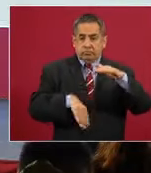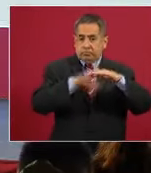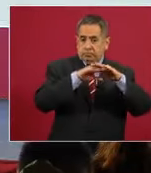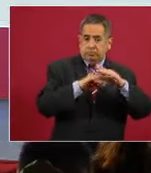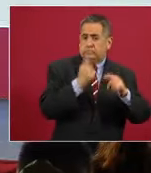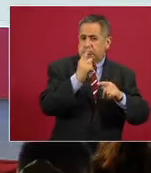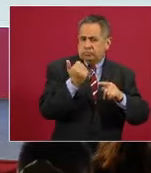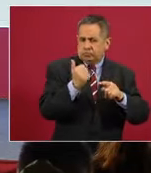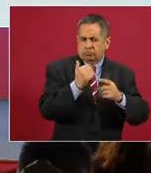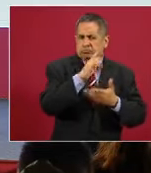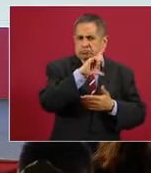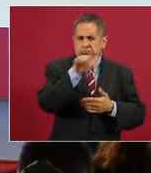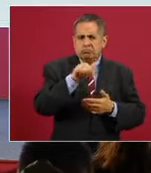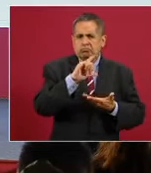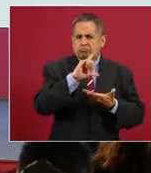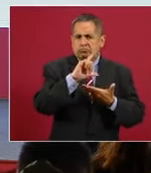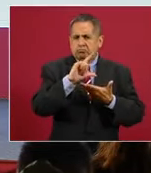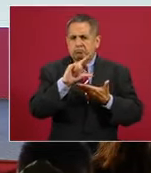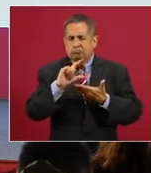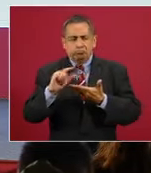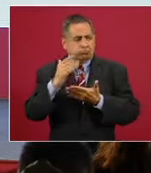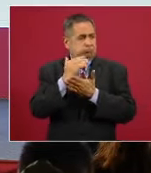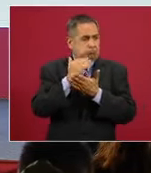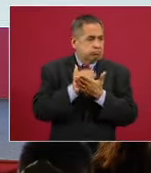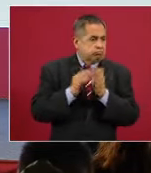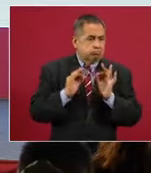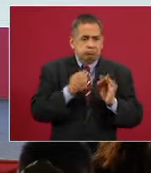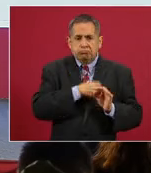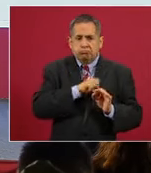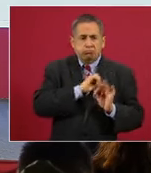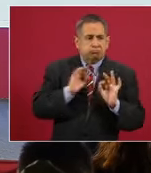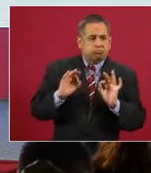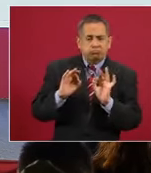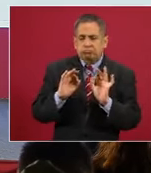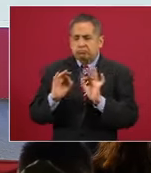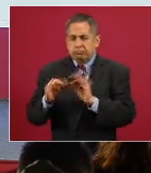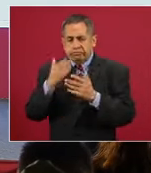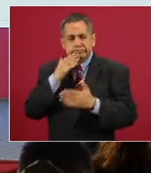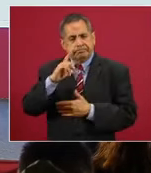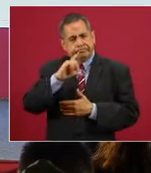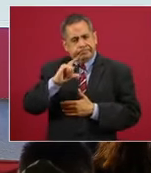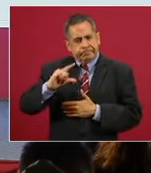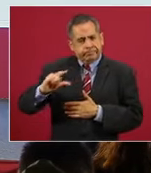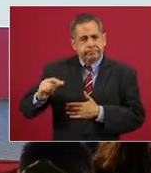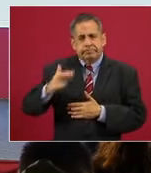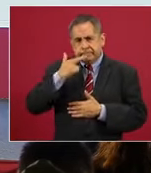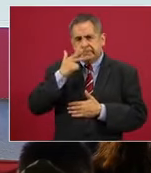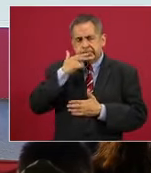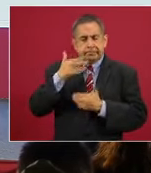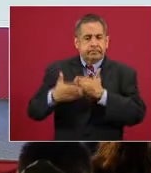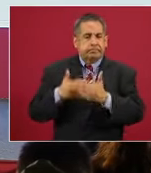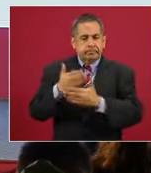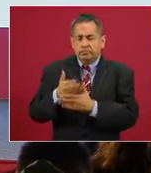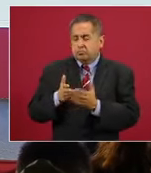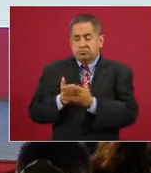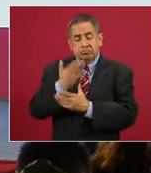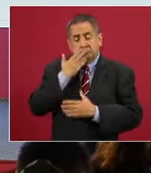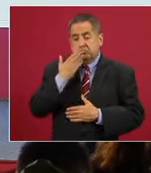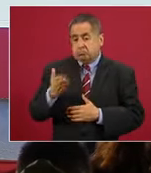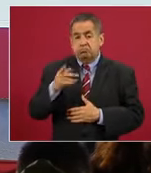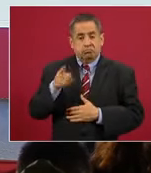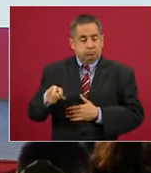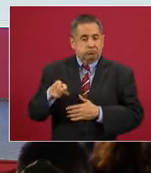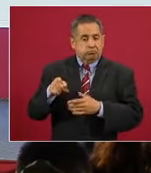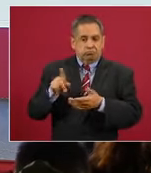máximo el primero de agosto, muy clara tendencia a la reducción, que se ha mantenido en la misma pendiente, en la misma velocidad, va por muy buen camino